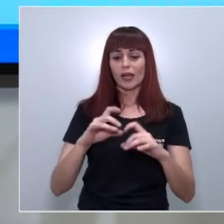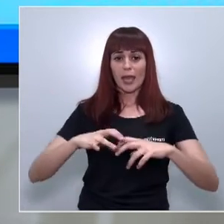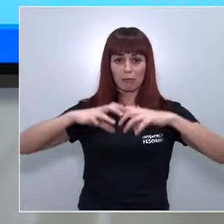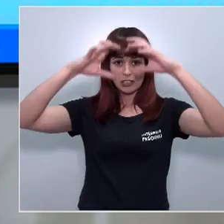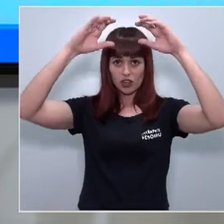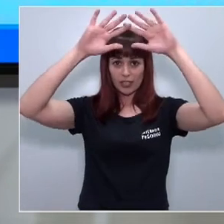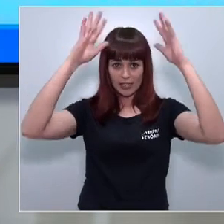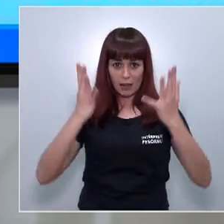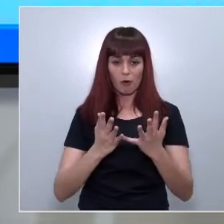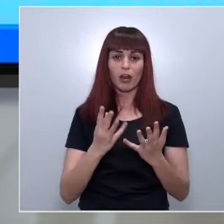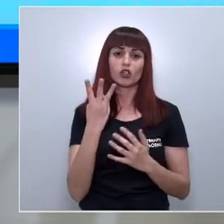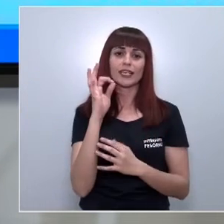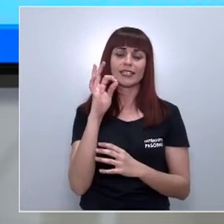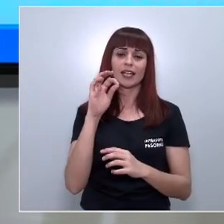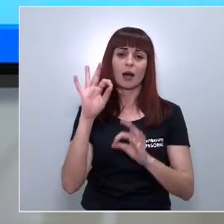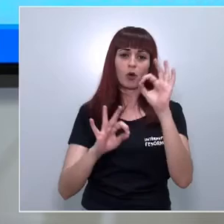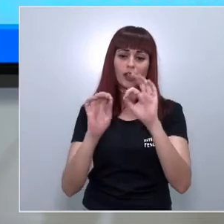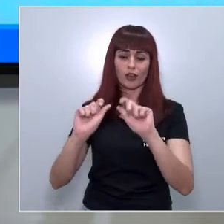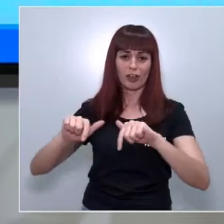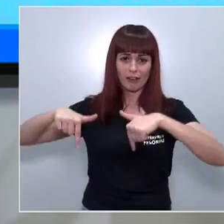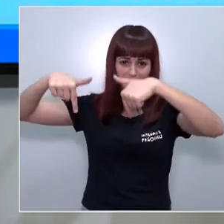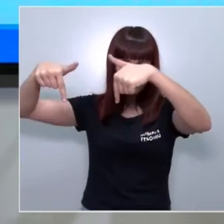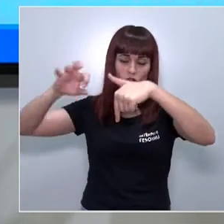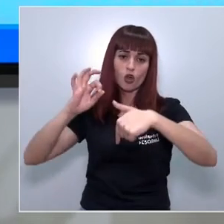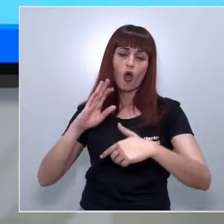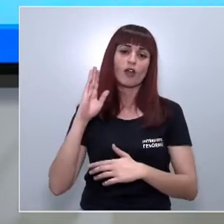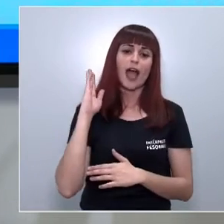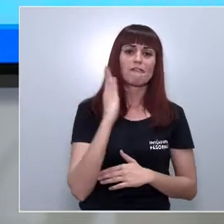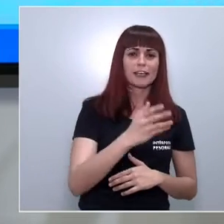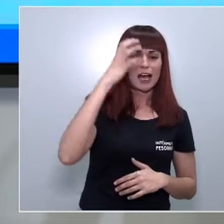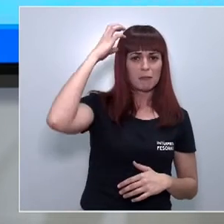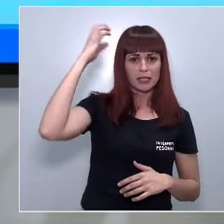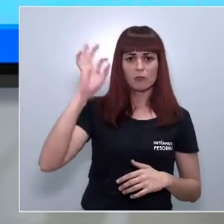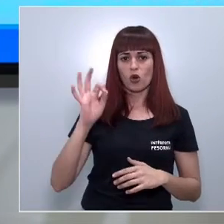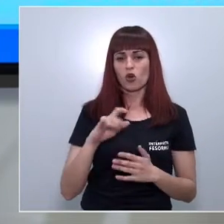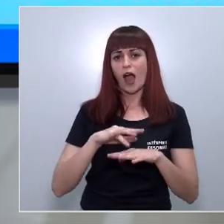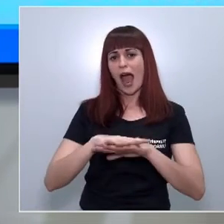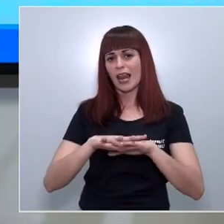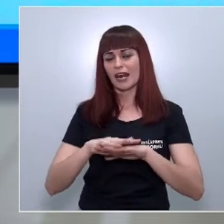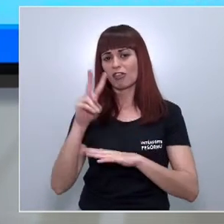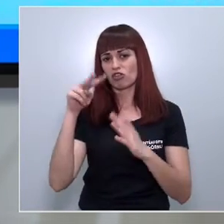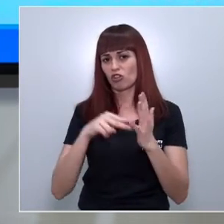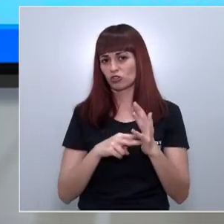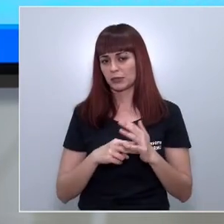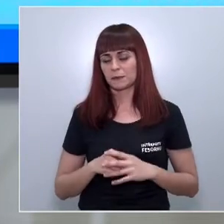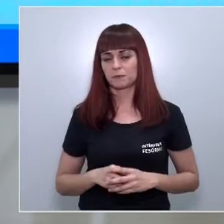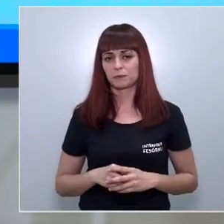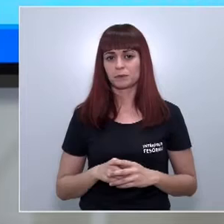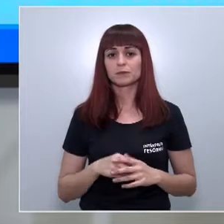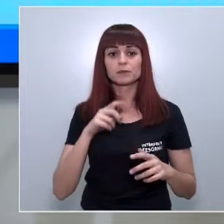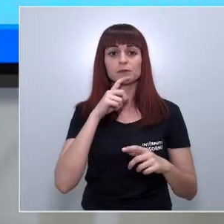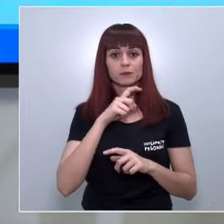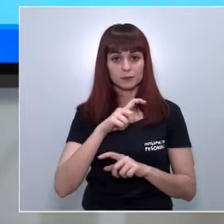del 30% de vertidos o que no afecte al patrimonio o a la red Natura 2000. Como les acabo de anunciar